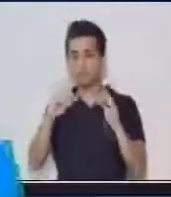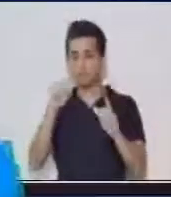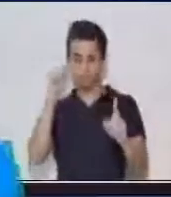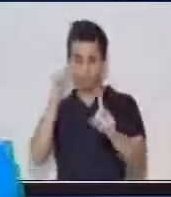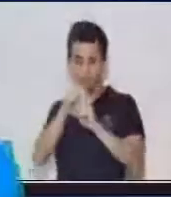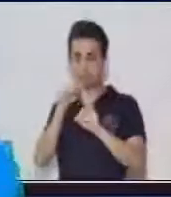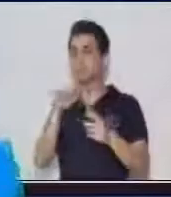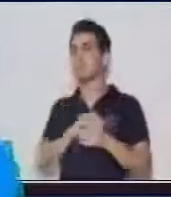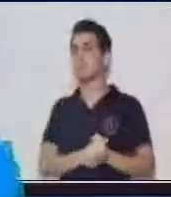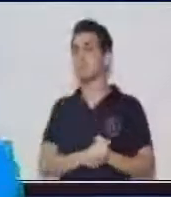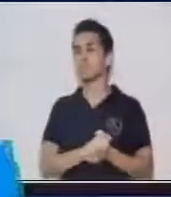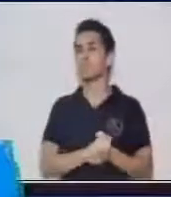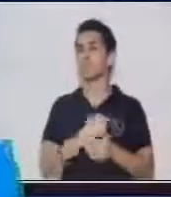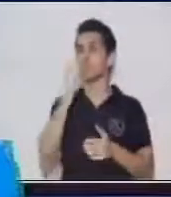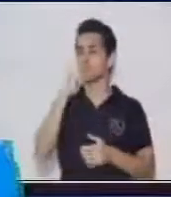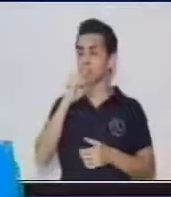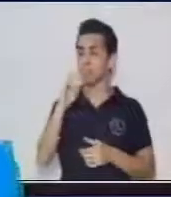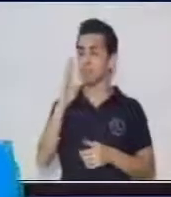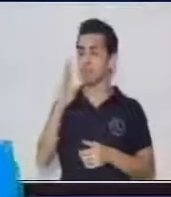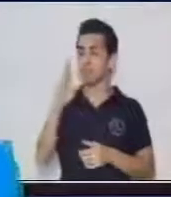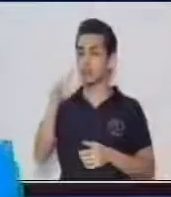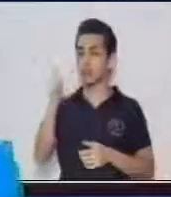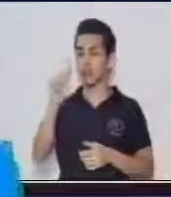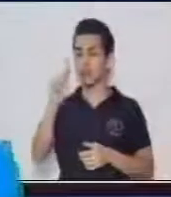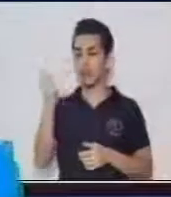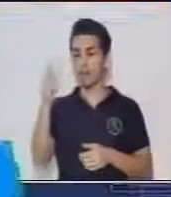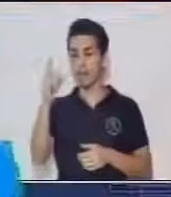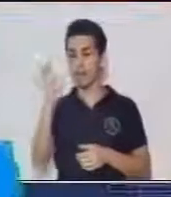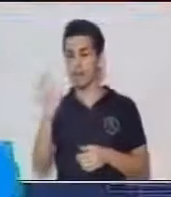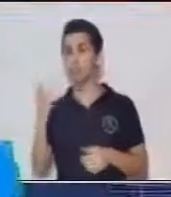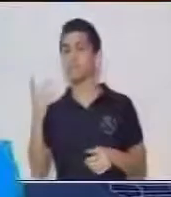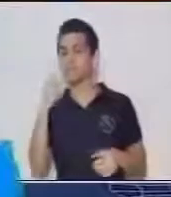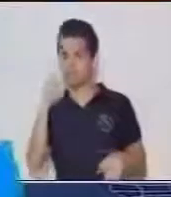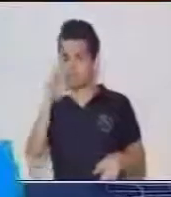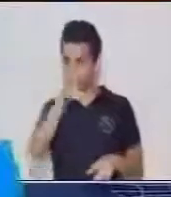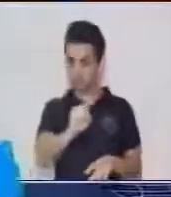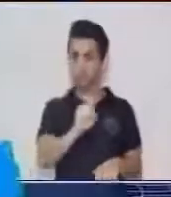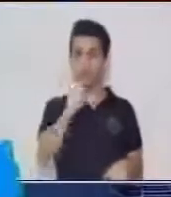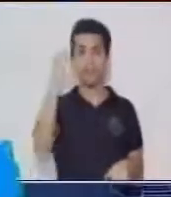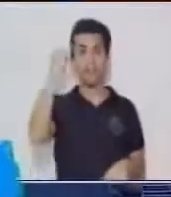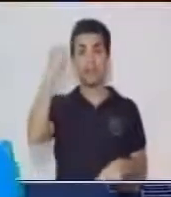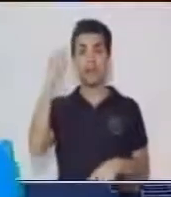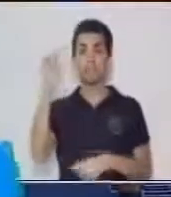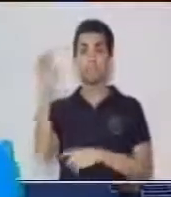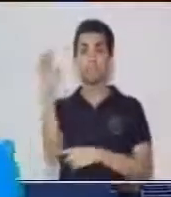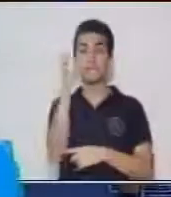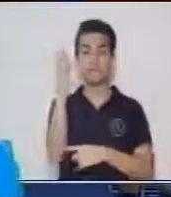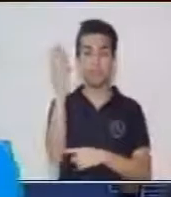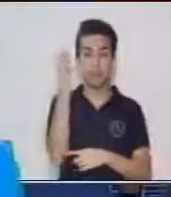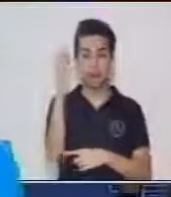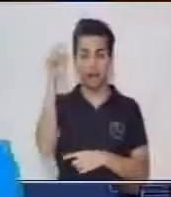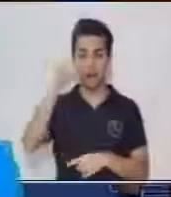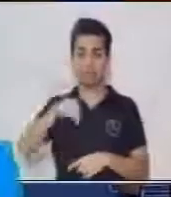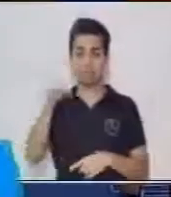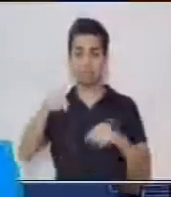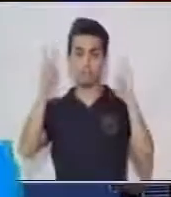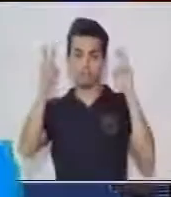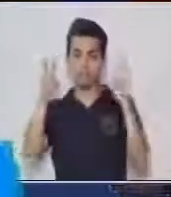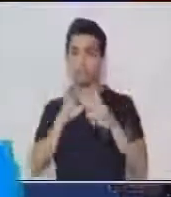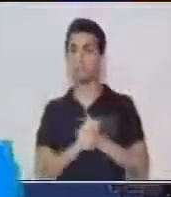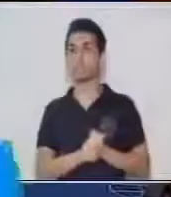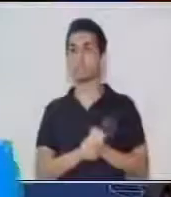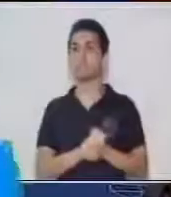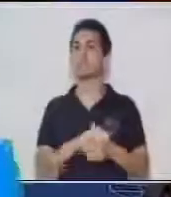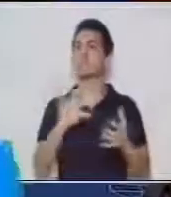En el subrayado vamos a identificar las ideas principales de este texto. Esto quiere decir